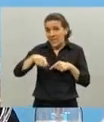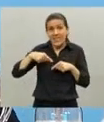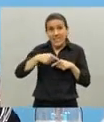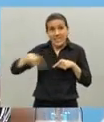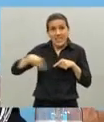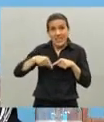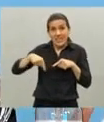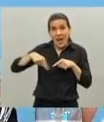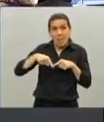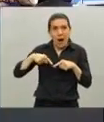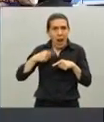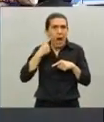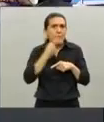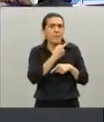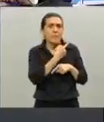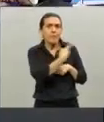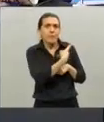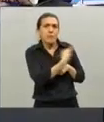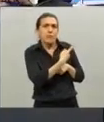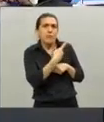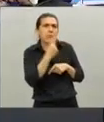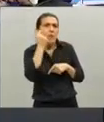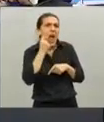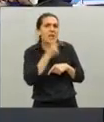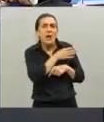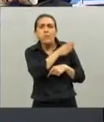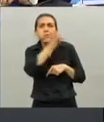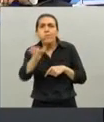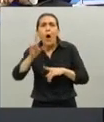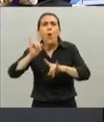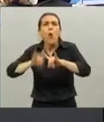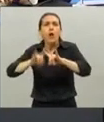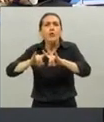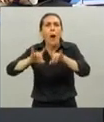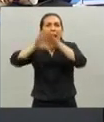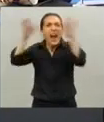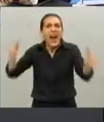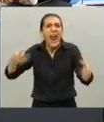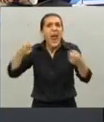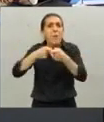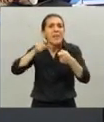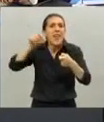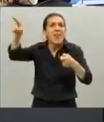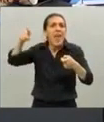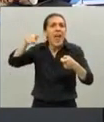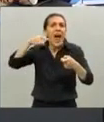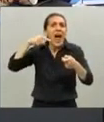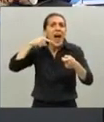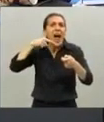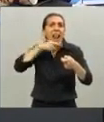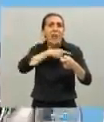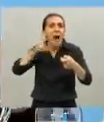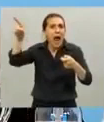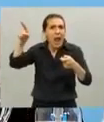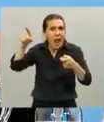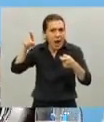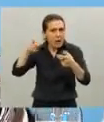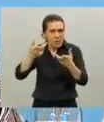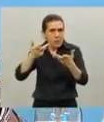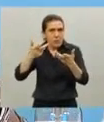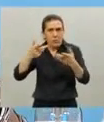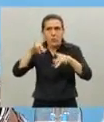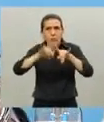con Axel visitamos Volkswagen una empresa alemana que ha puesto todos los protocolos